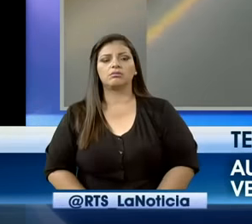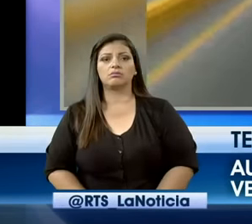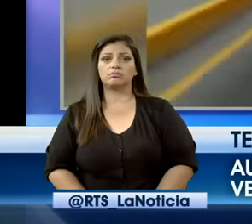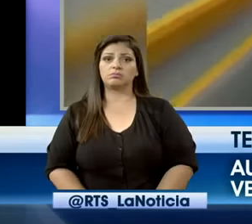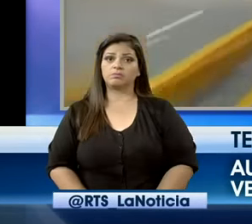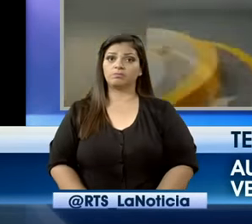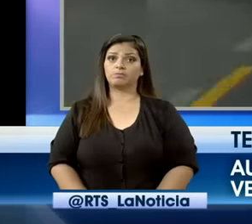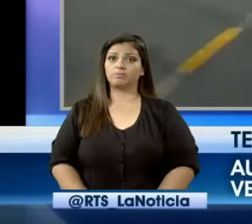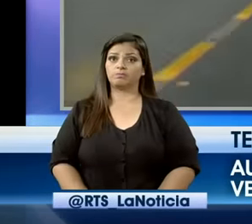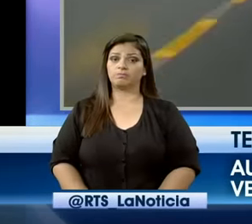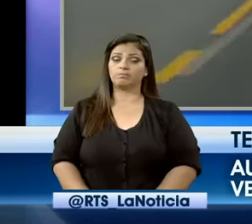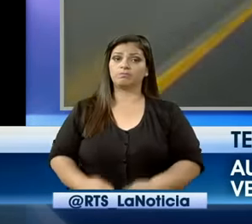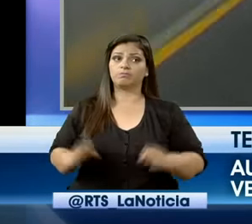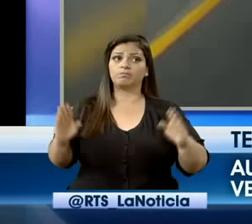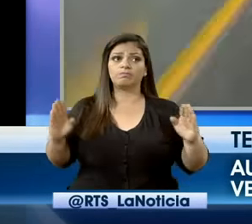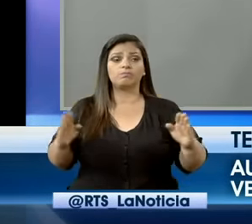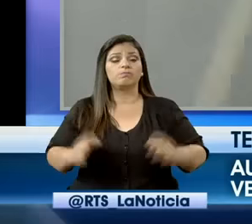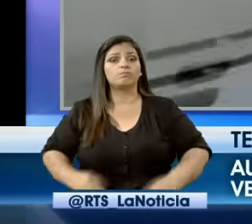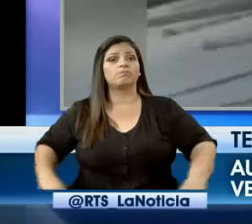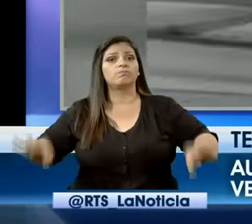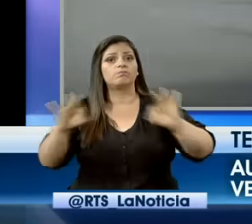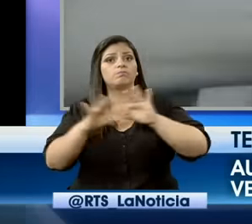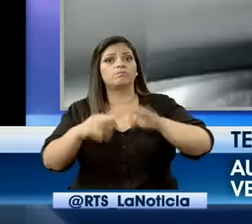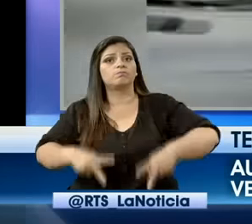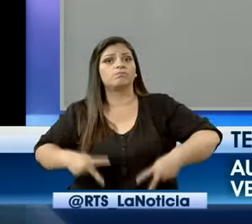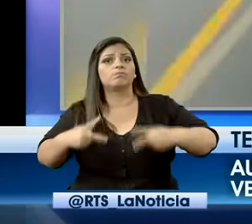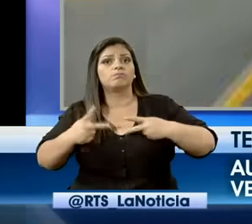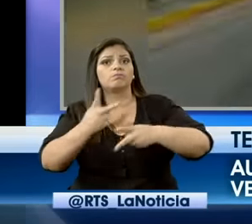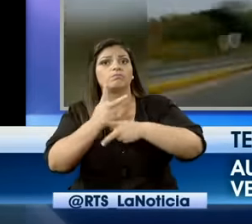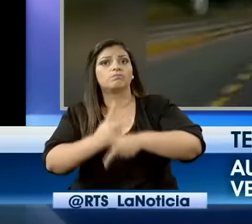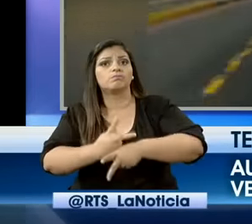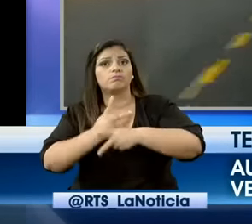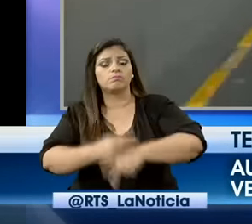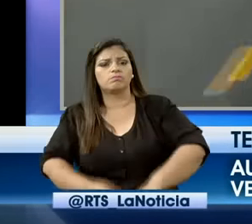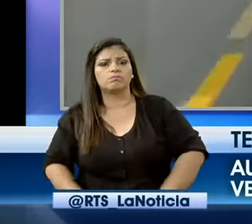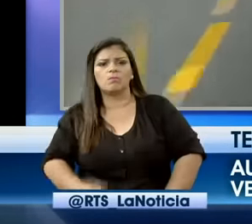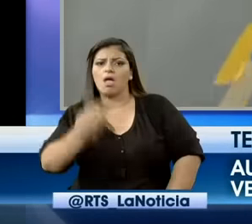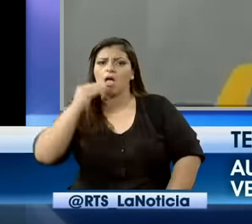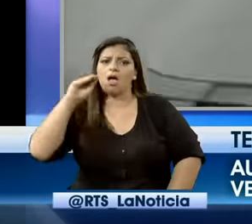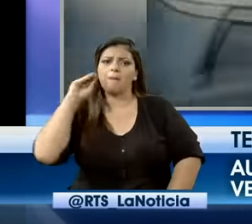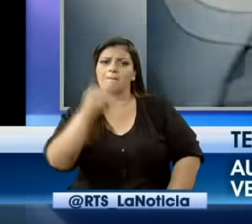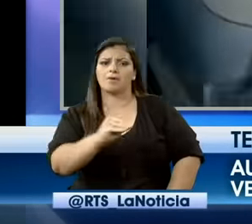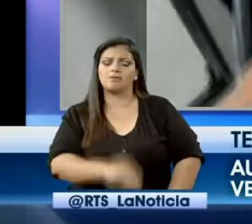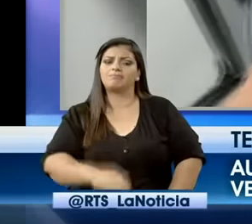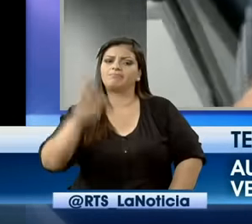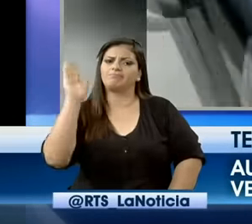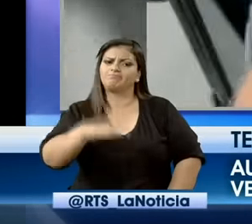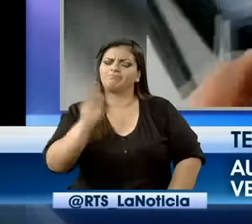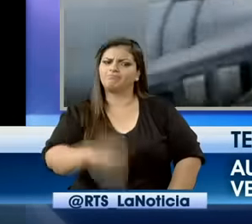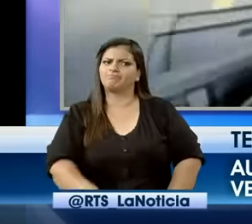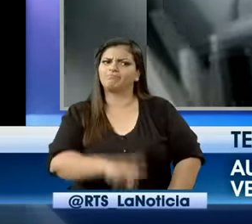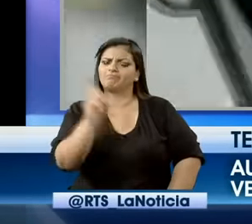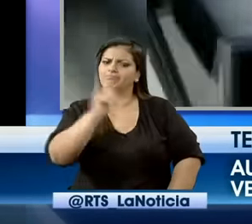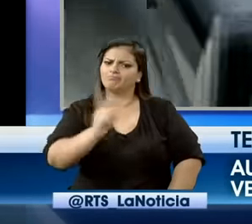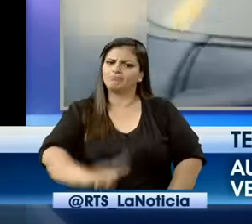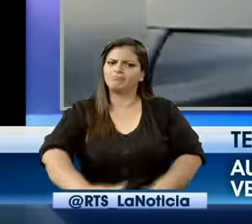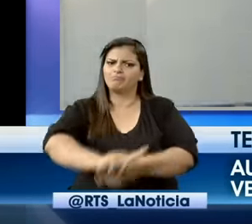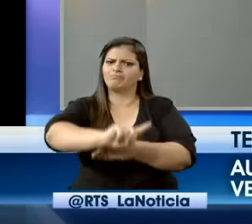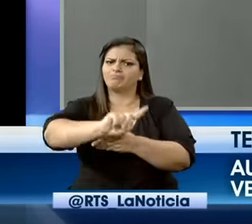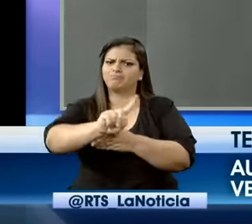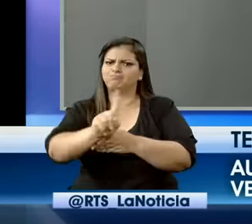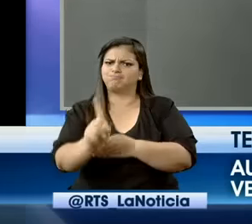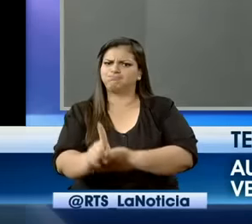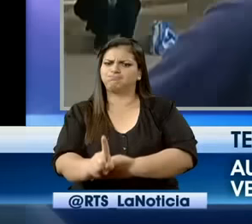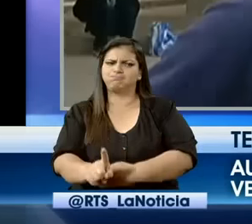Porque si él me quiere matar, yo me puedo defender, pues. Claro. A ver si no frena. Porque es mi vida, pues. Y la vida de